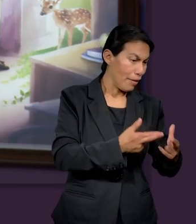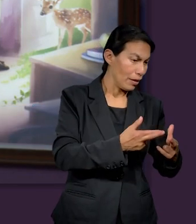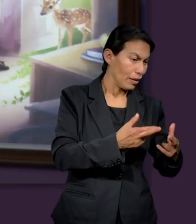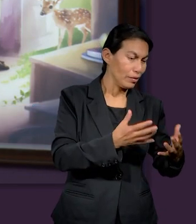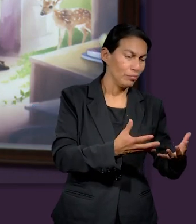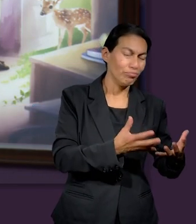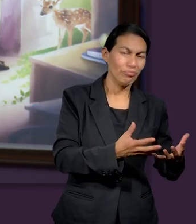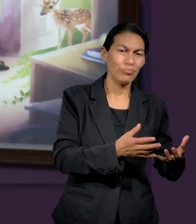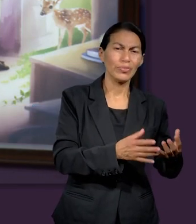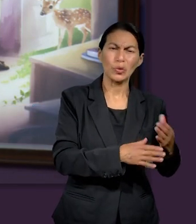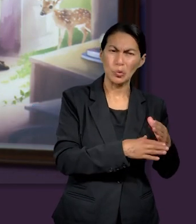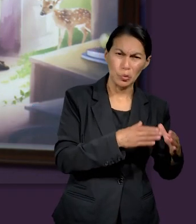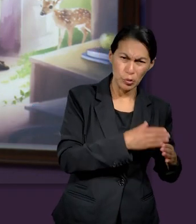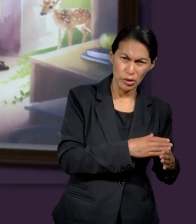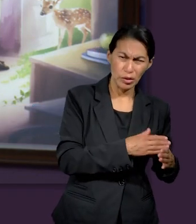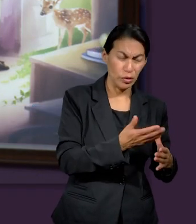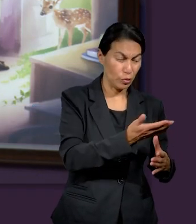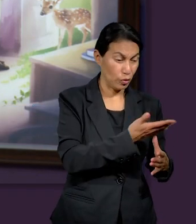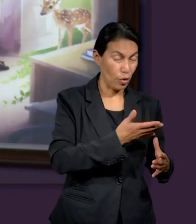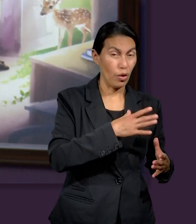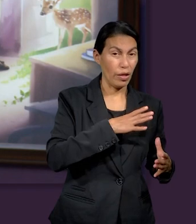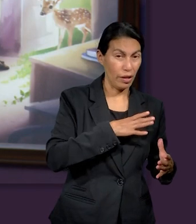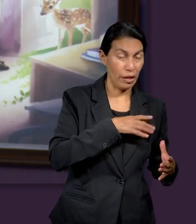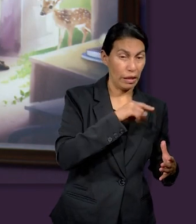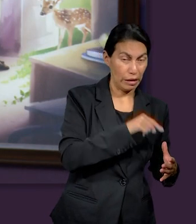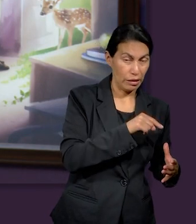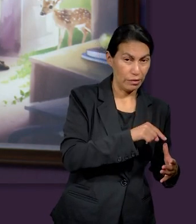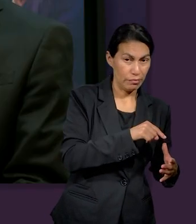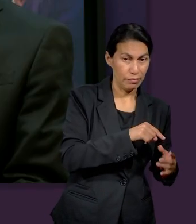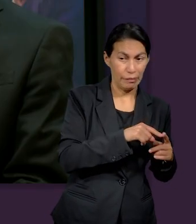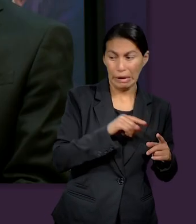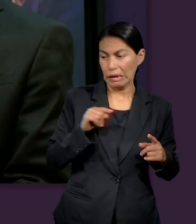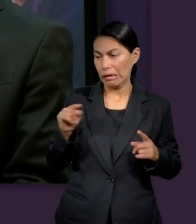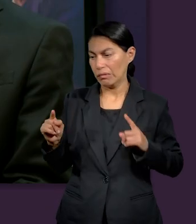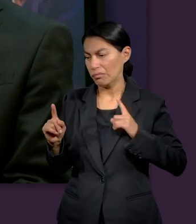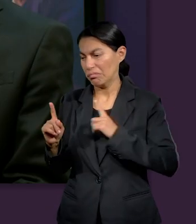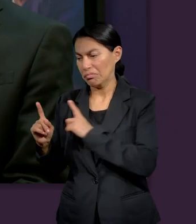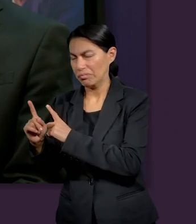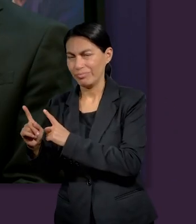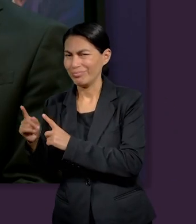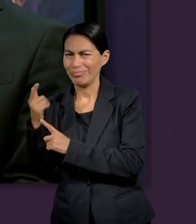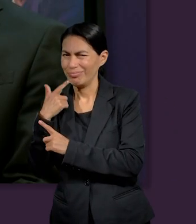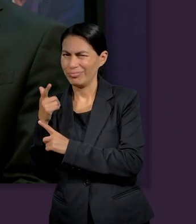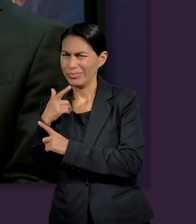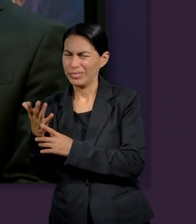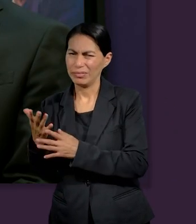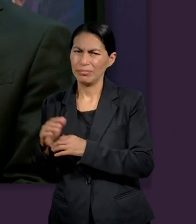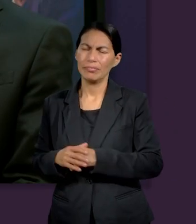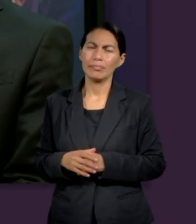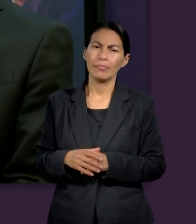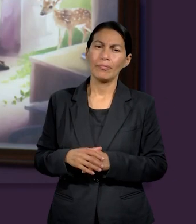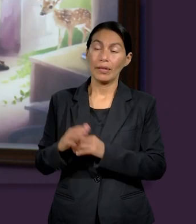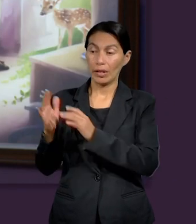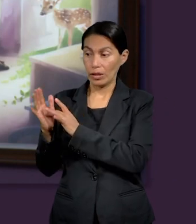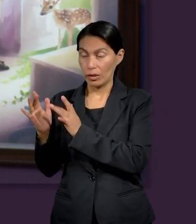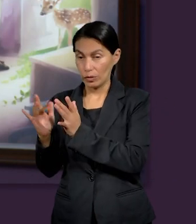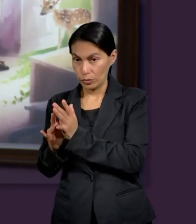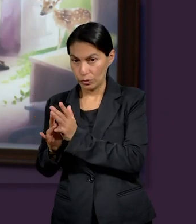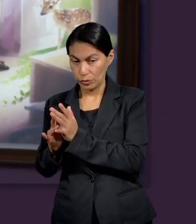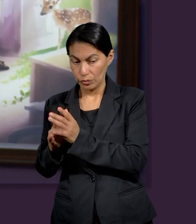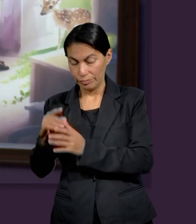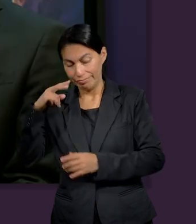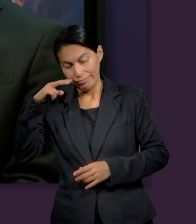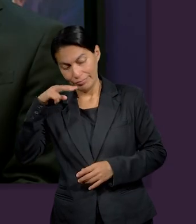más preocupado por las cosas físicas, las cosas que tenía aquí en la tierra que por realmente seguir a Jesús. Jesús le estaba